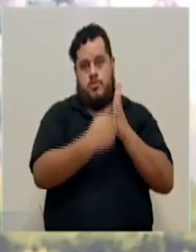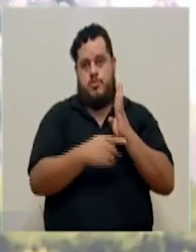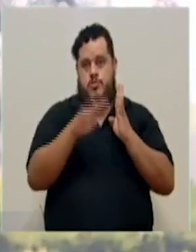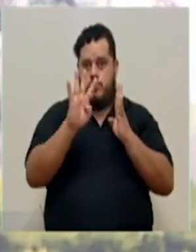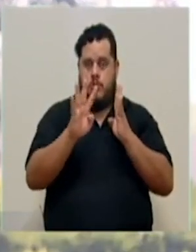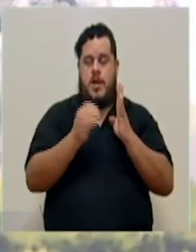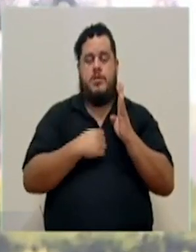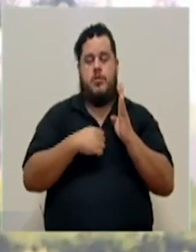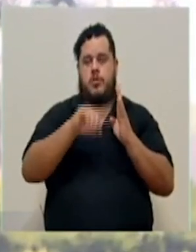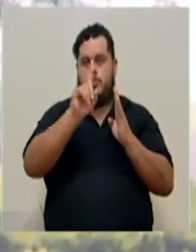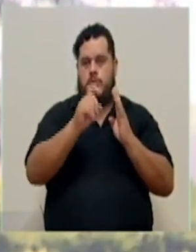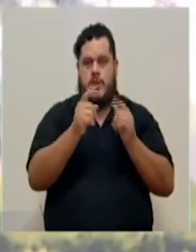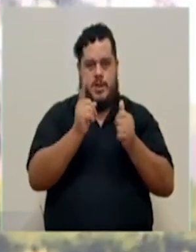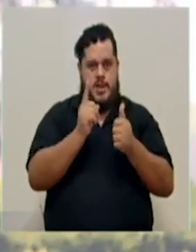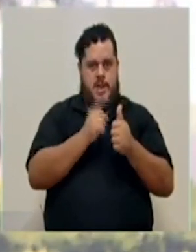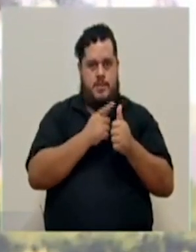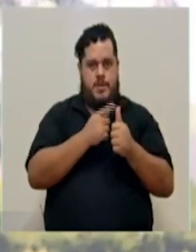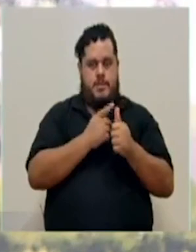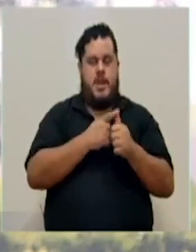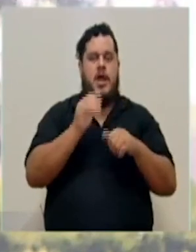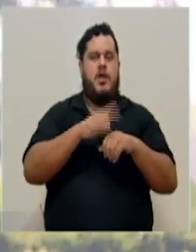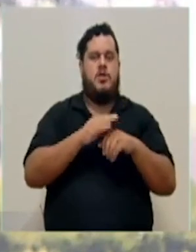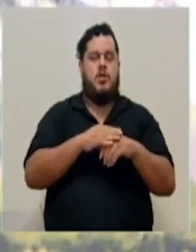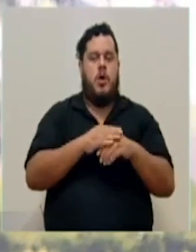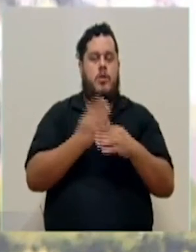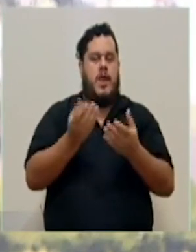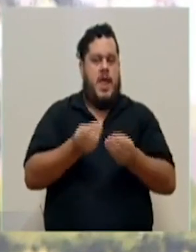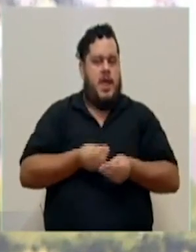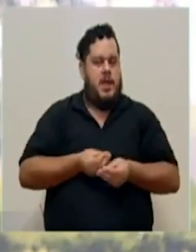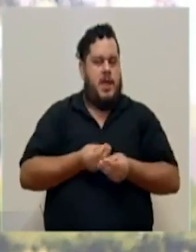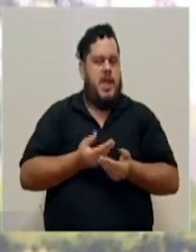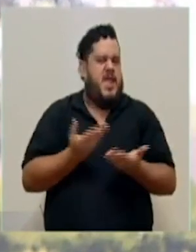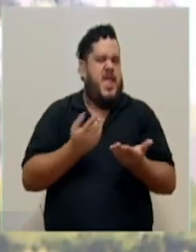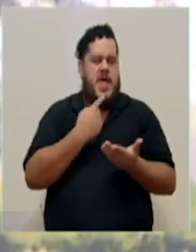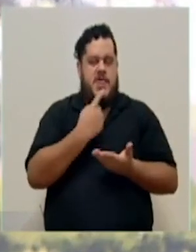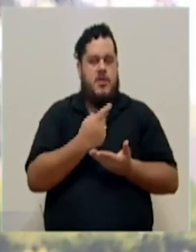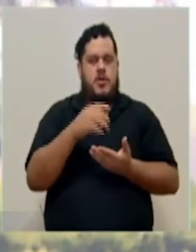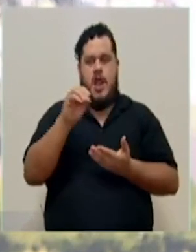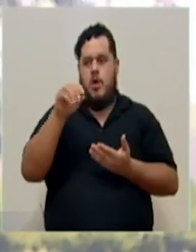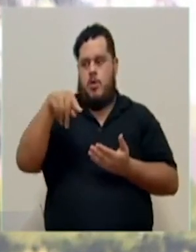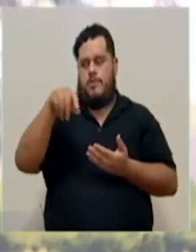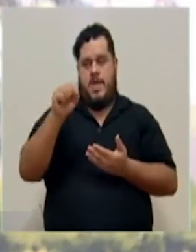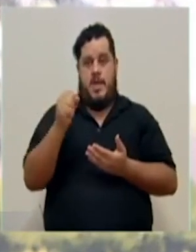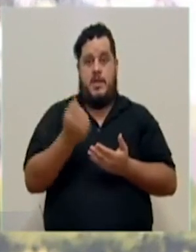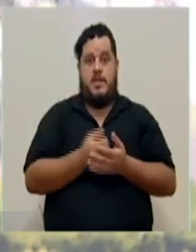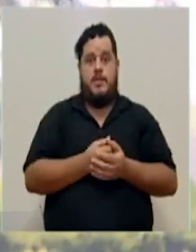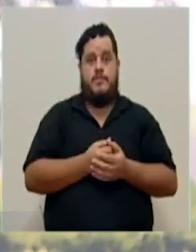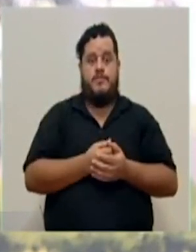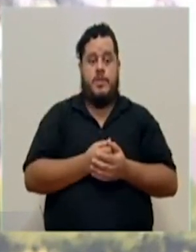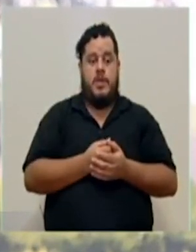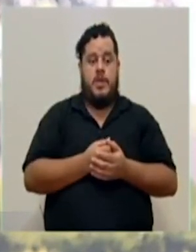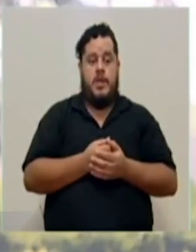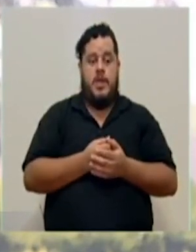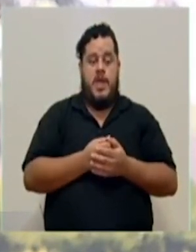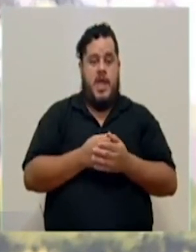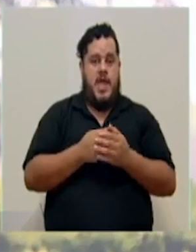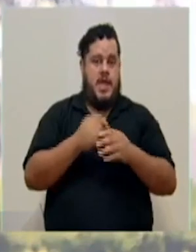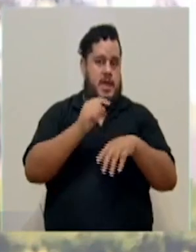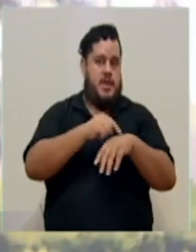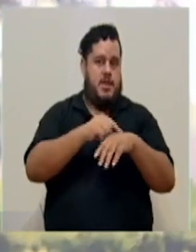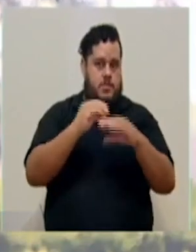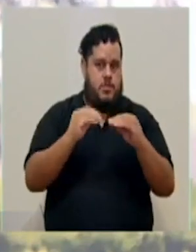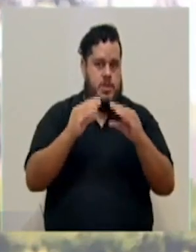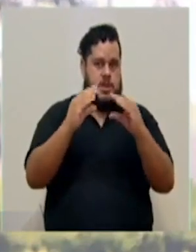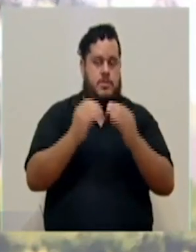La primera sería sobre el pronunciamiento de la OPS que se realizó durante el lapso de la mañana,